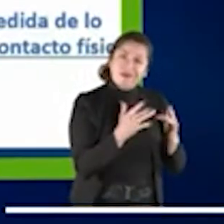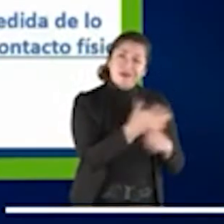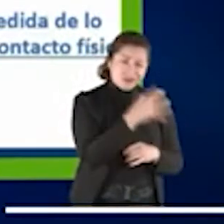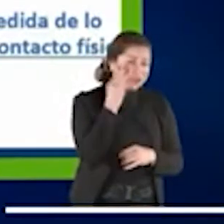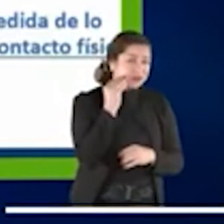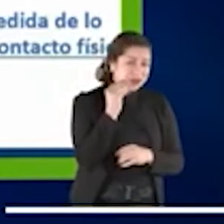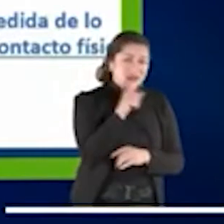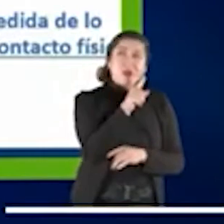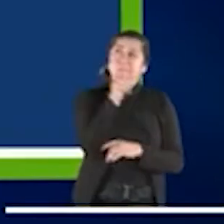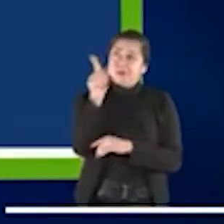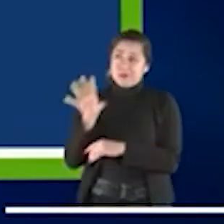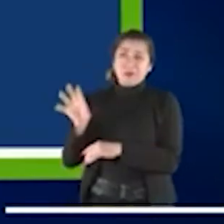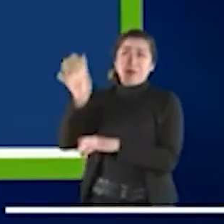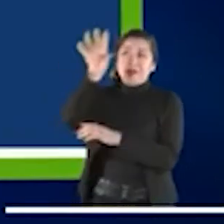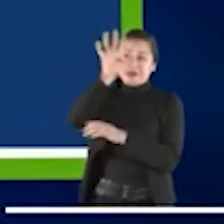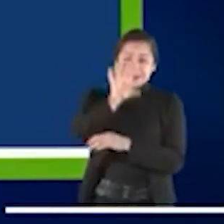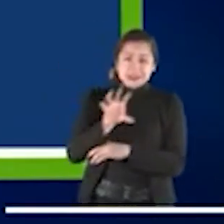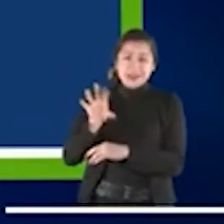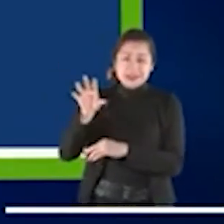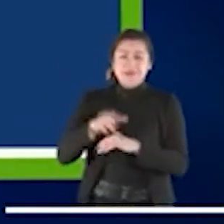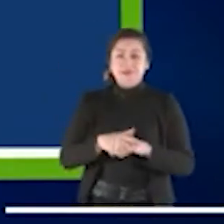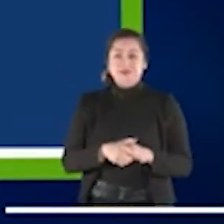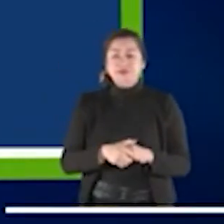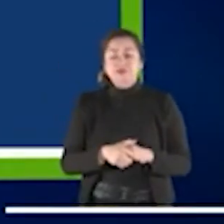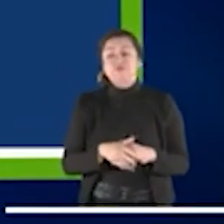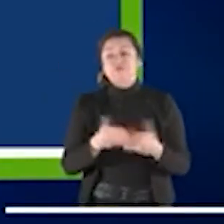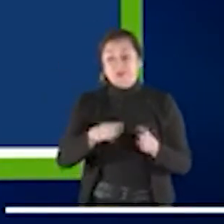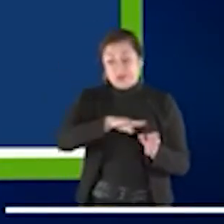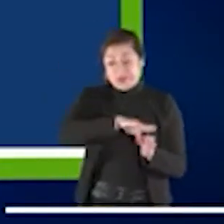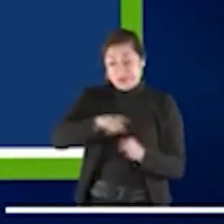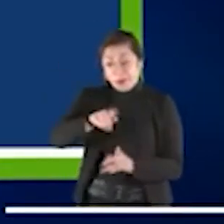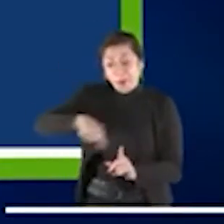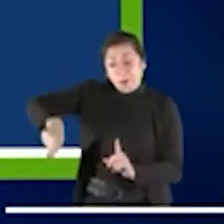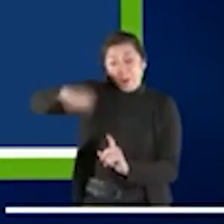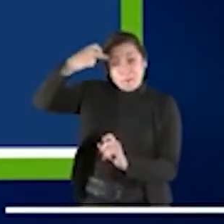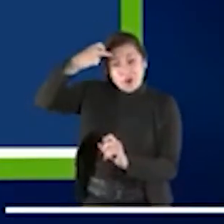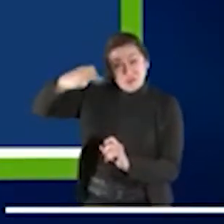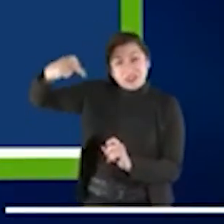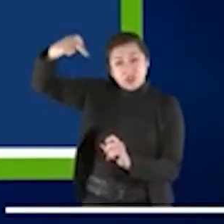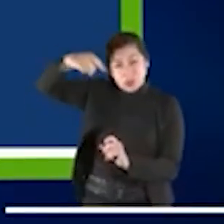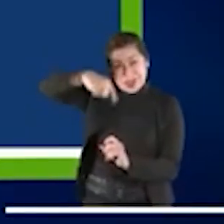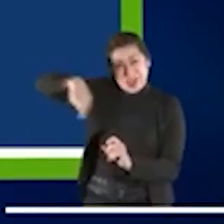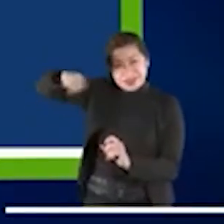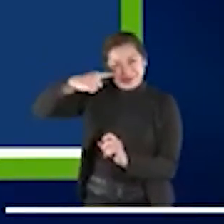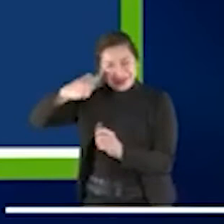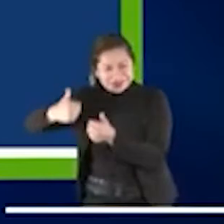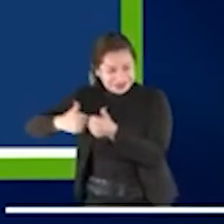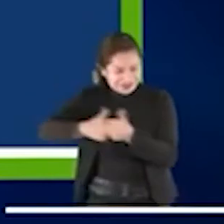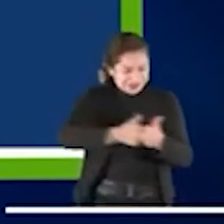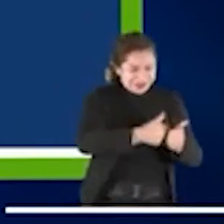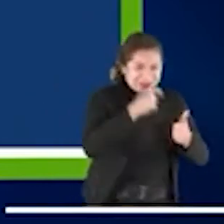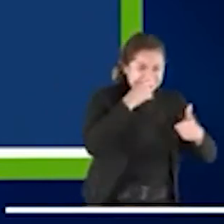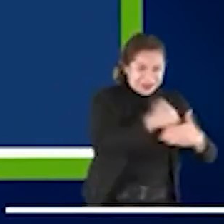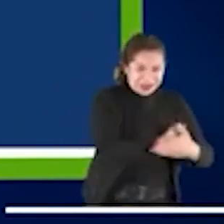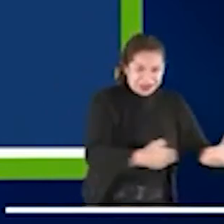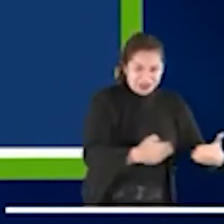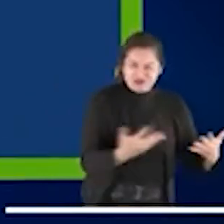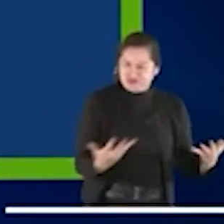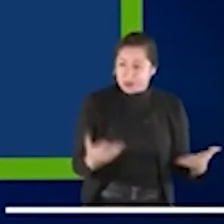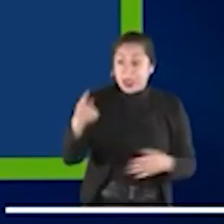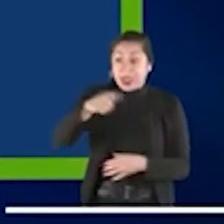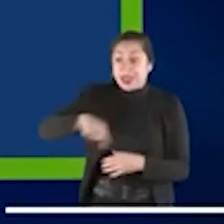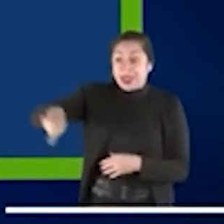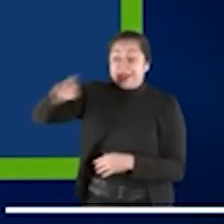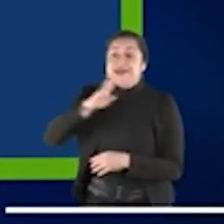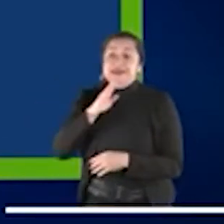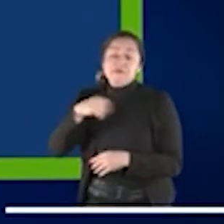a los profesionales legales, en particular los abogados y